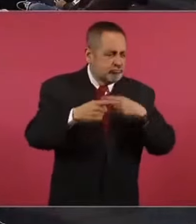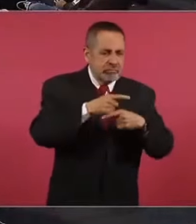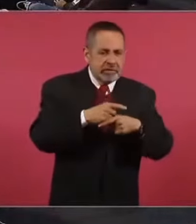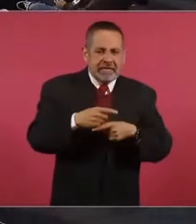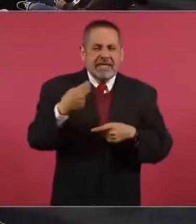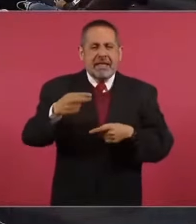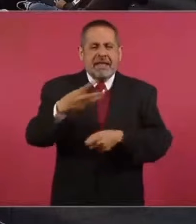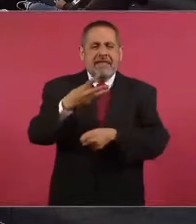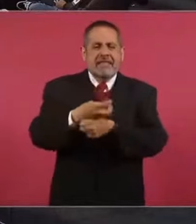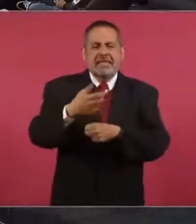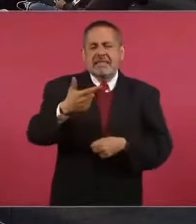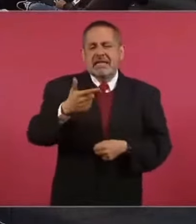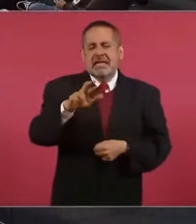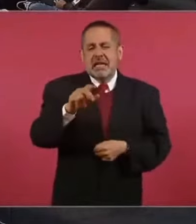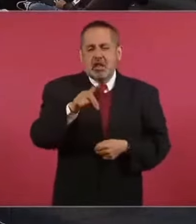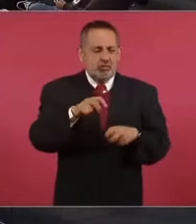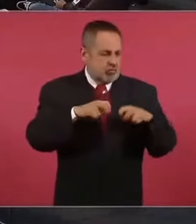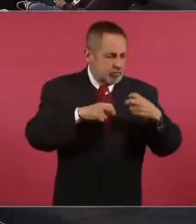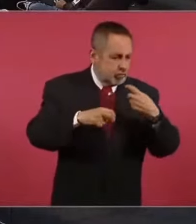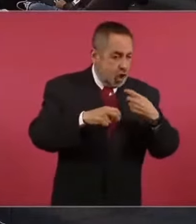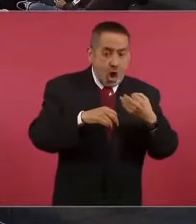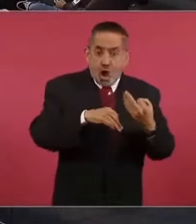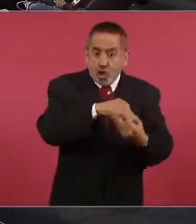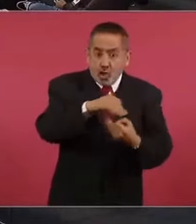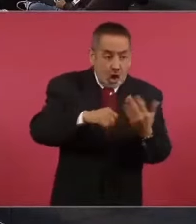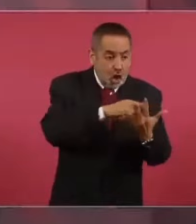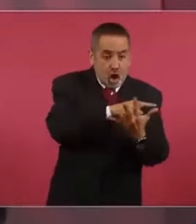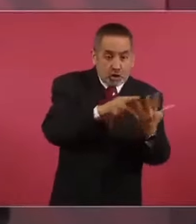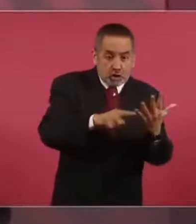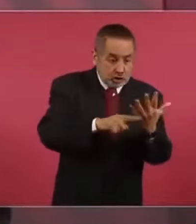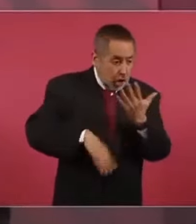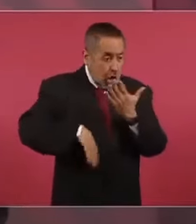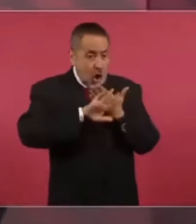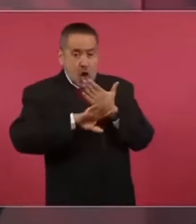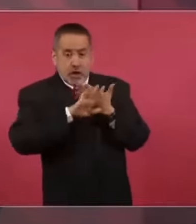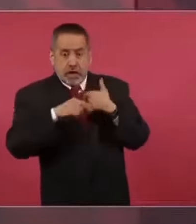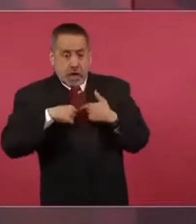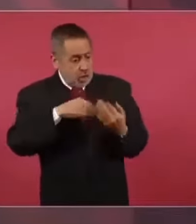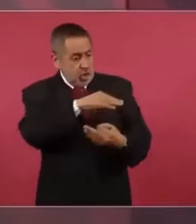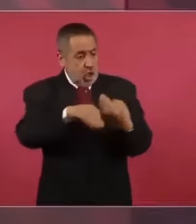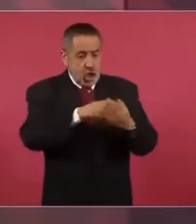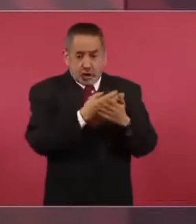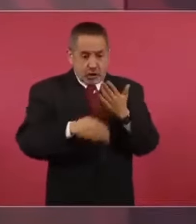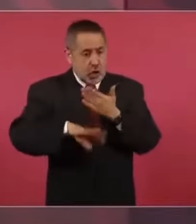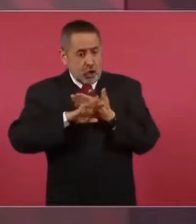grado. Tercer grado. Todos se encuentran. Todos.